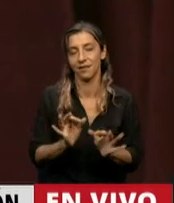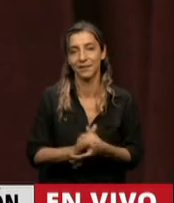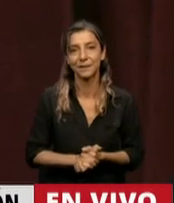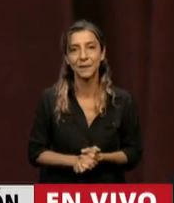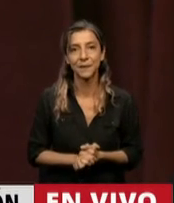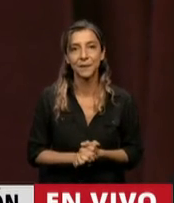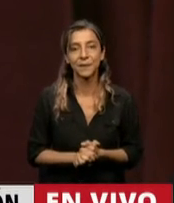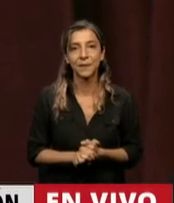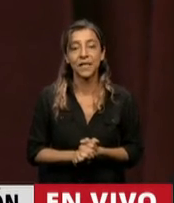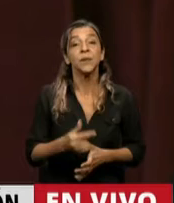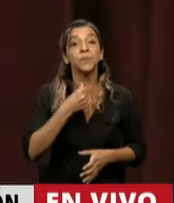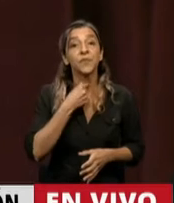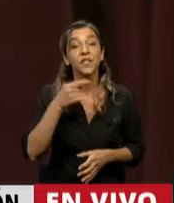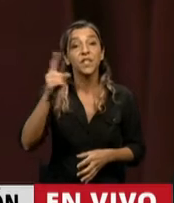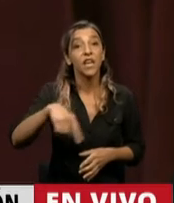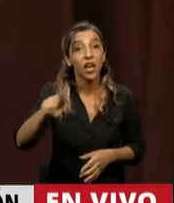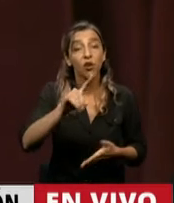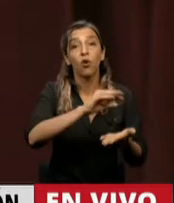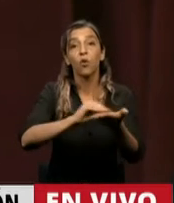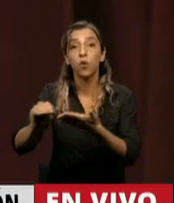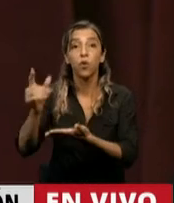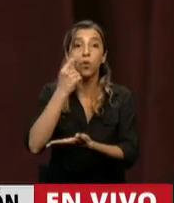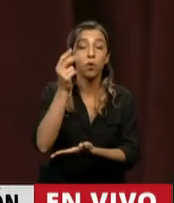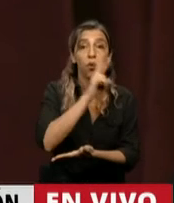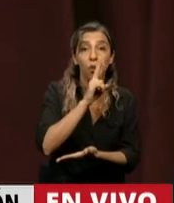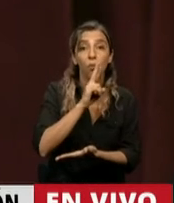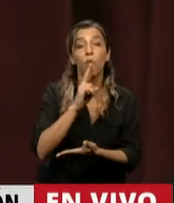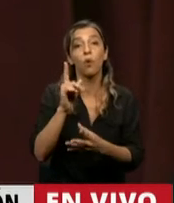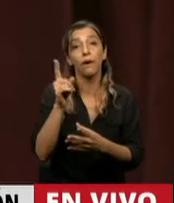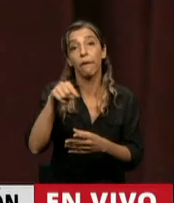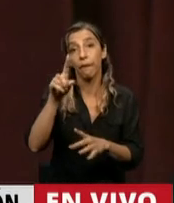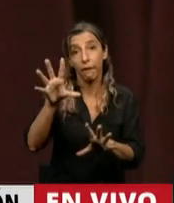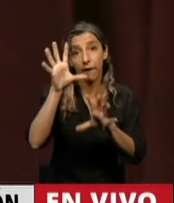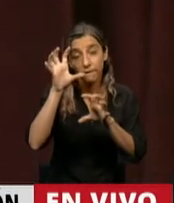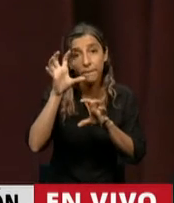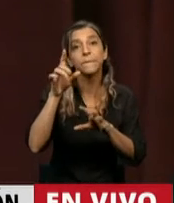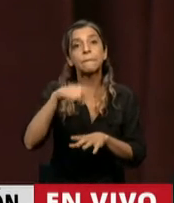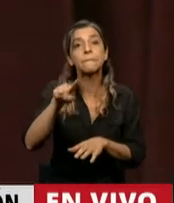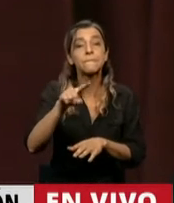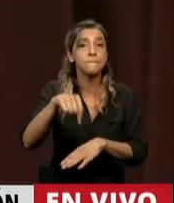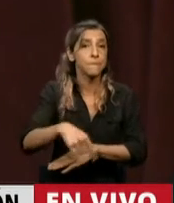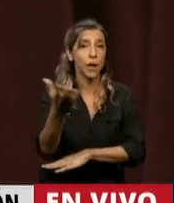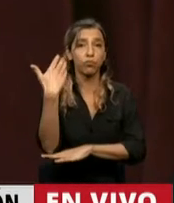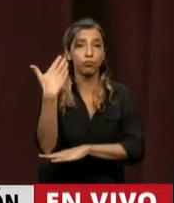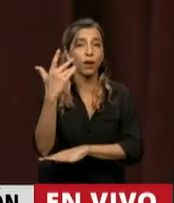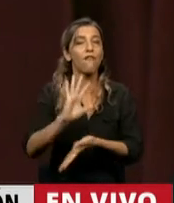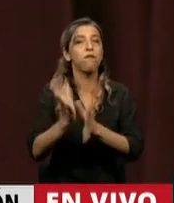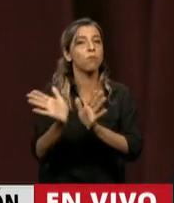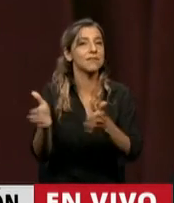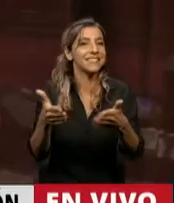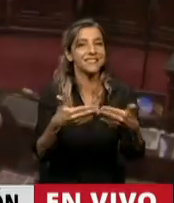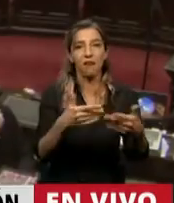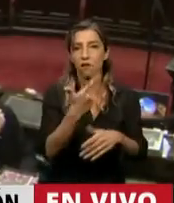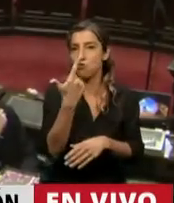Quiero recordarle a los diputados y diputadas que al no haber discurso de cierre, que revisen el logueo por el